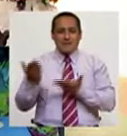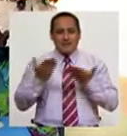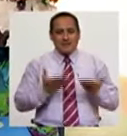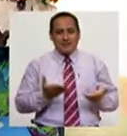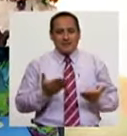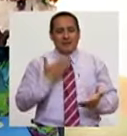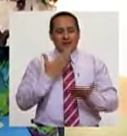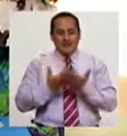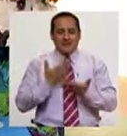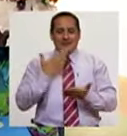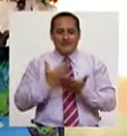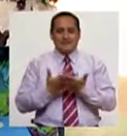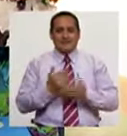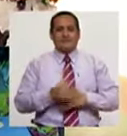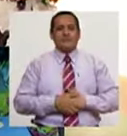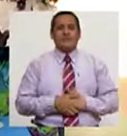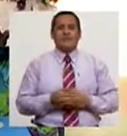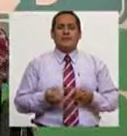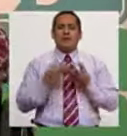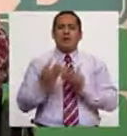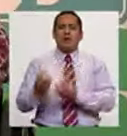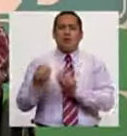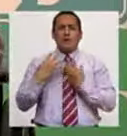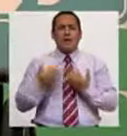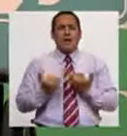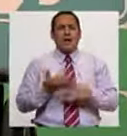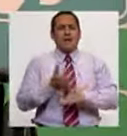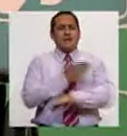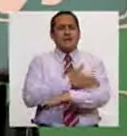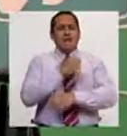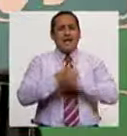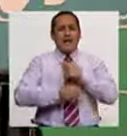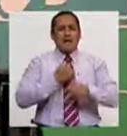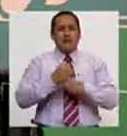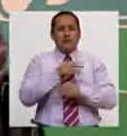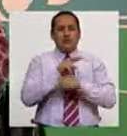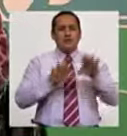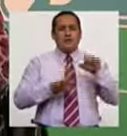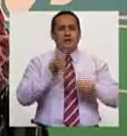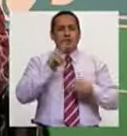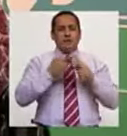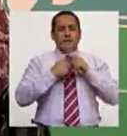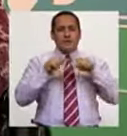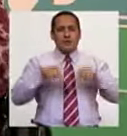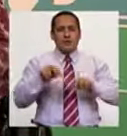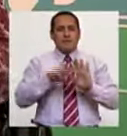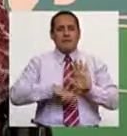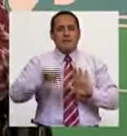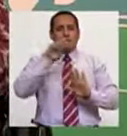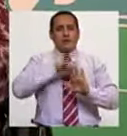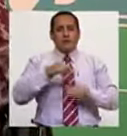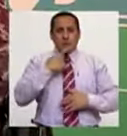Bienvenidos. Gracias. Muchísimas gracias. Cuéntanos un poquito, Sara, desde el año 2012 empezaron con este proyecto que es una realidad.